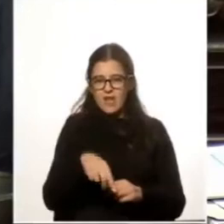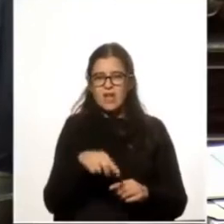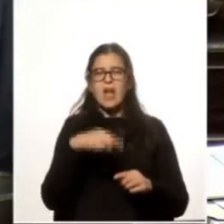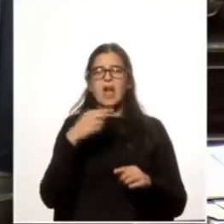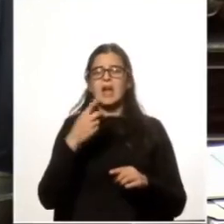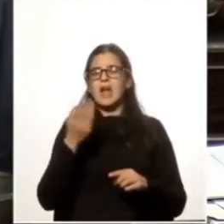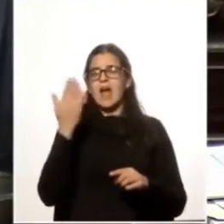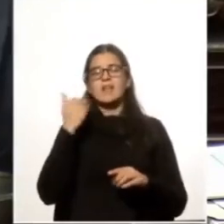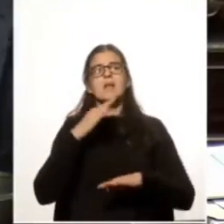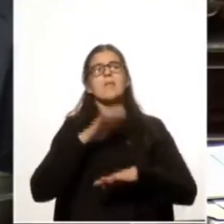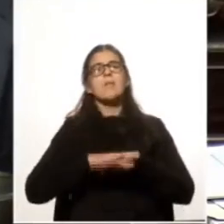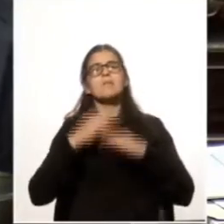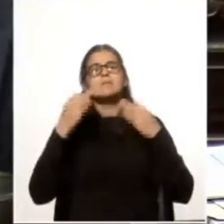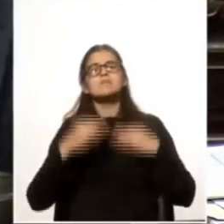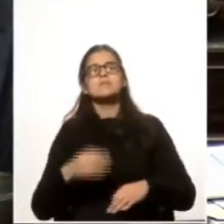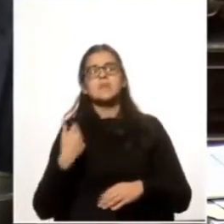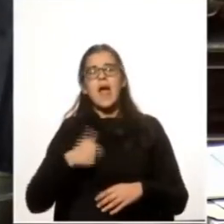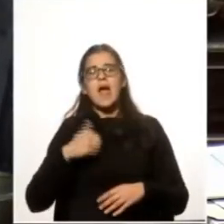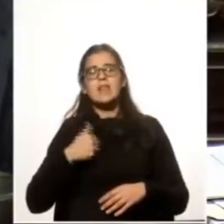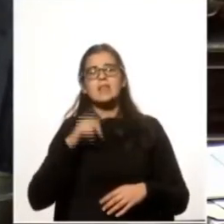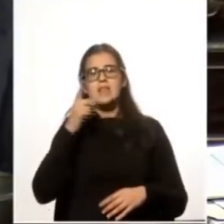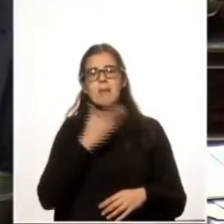entonces presidente argentino.